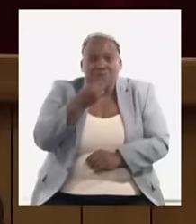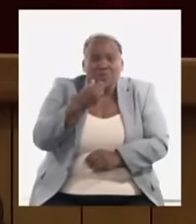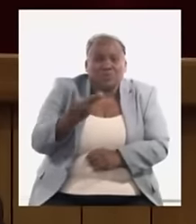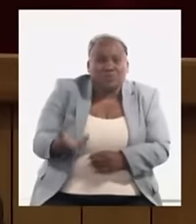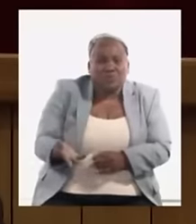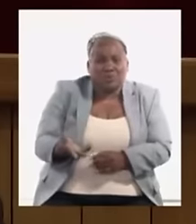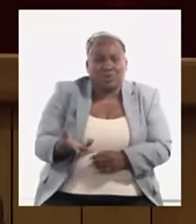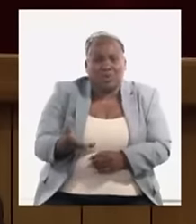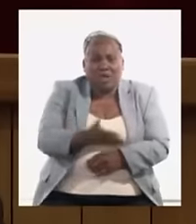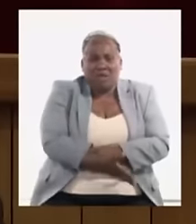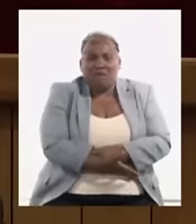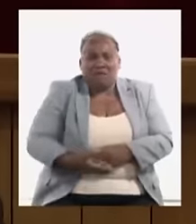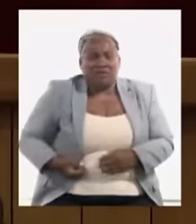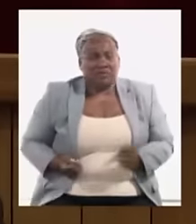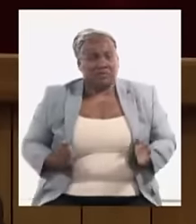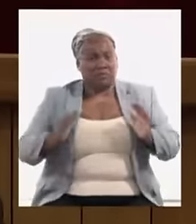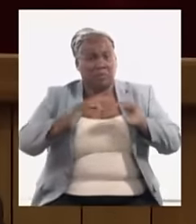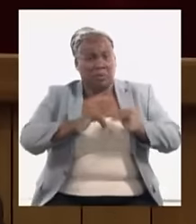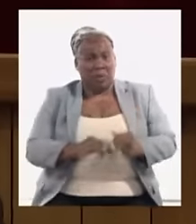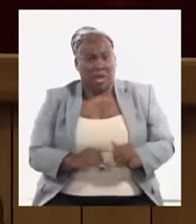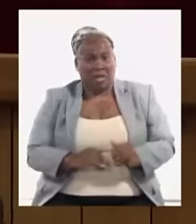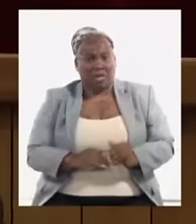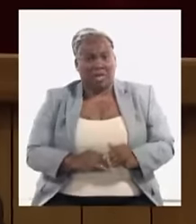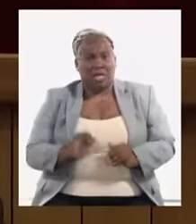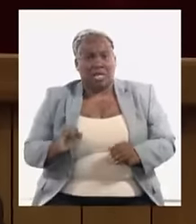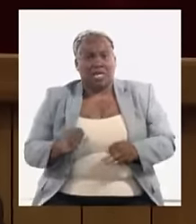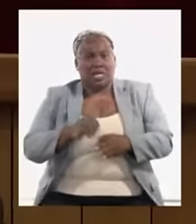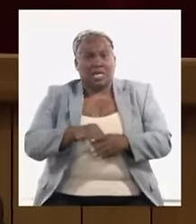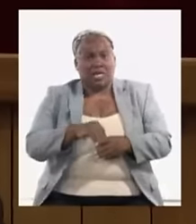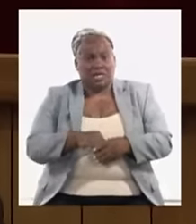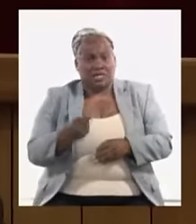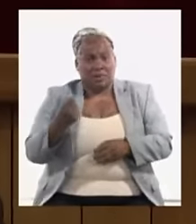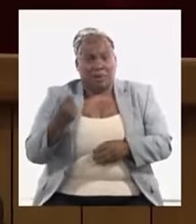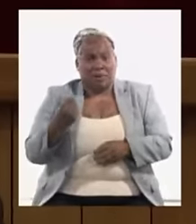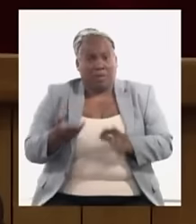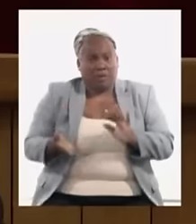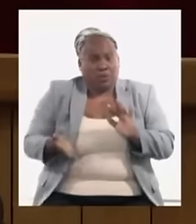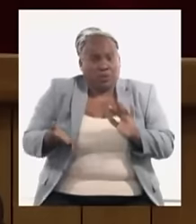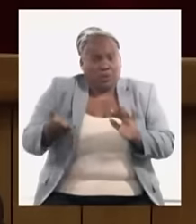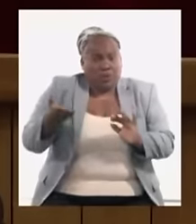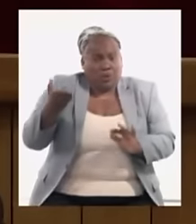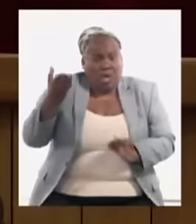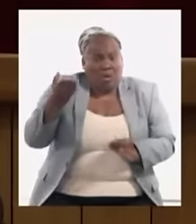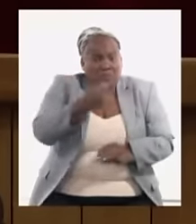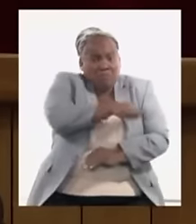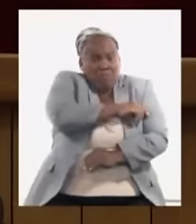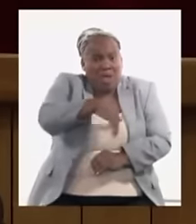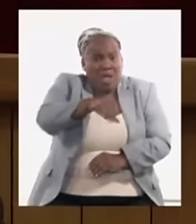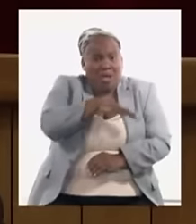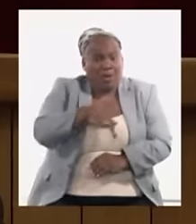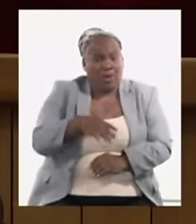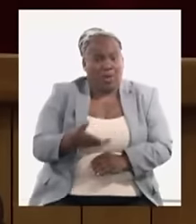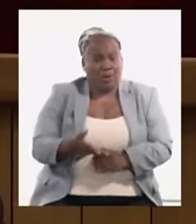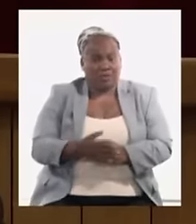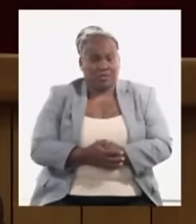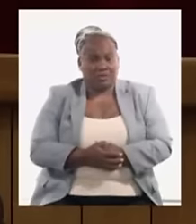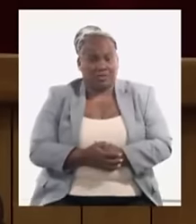el mayor esfuerzo es generando grandes ingresos y precios especulativos en la población y es por eso que